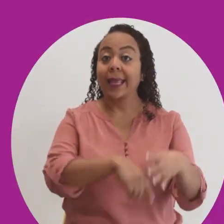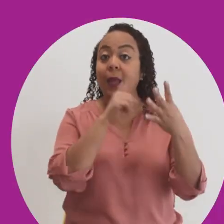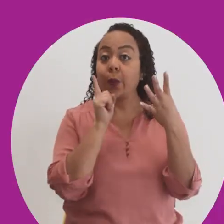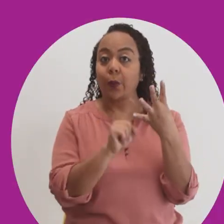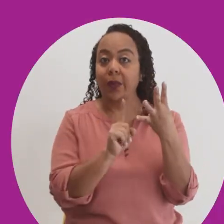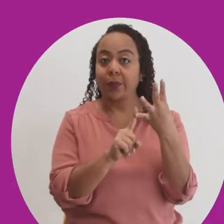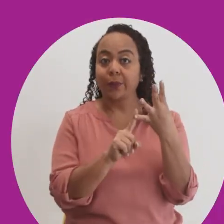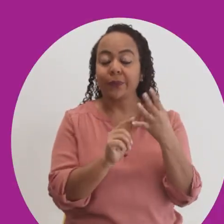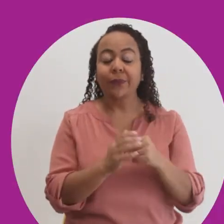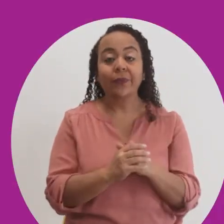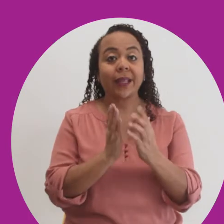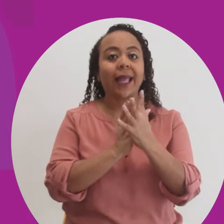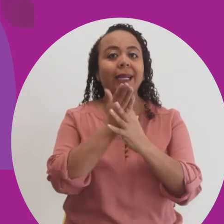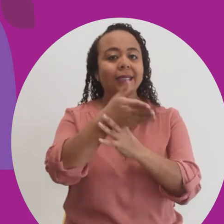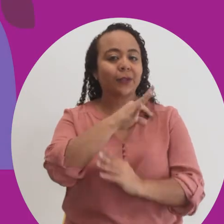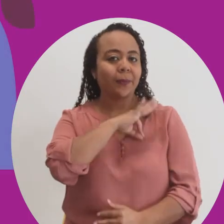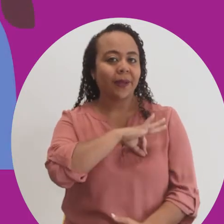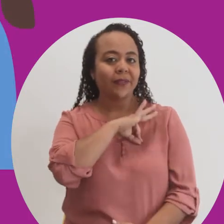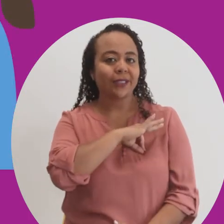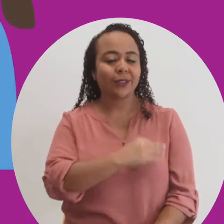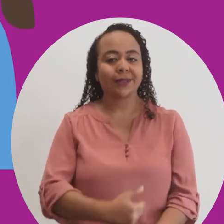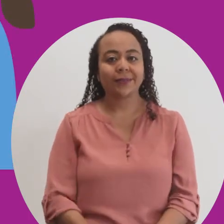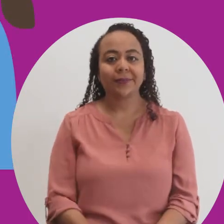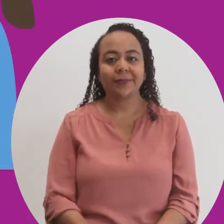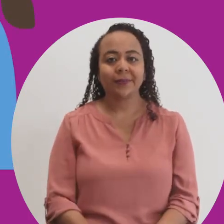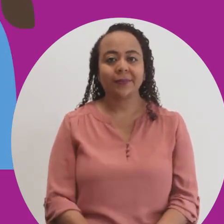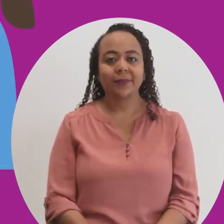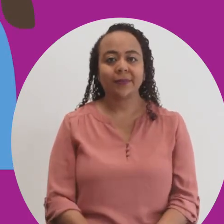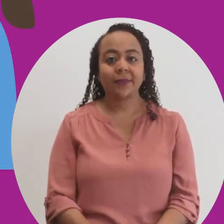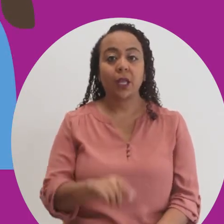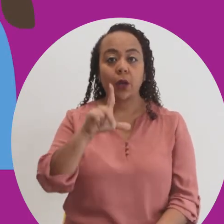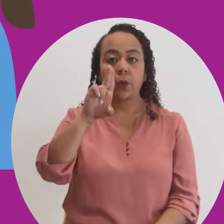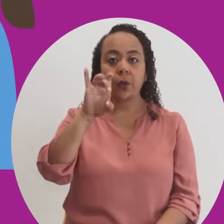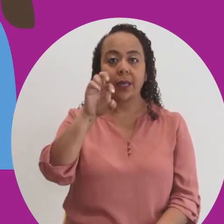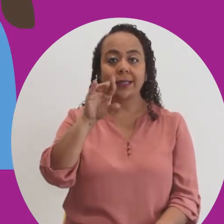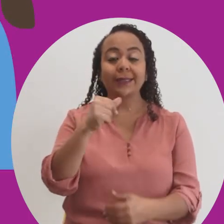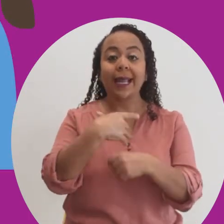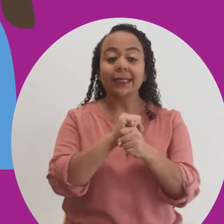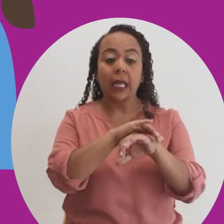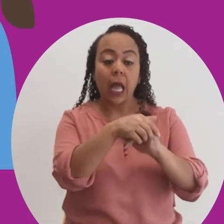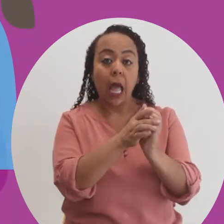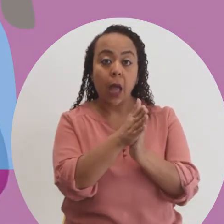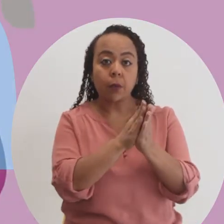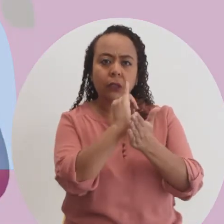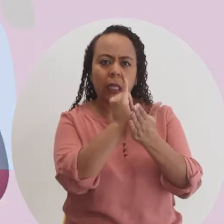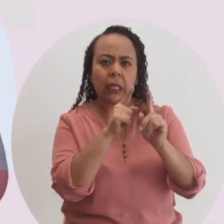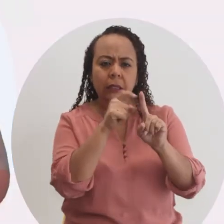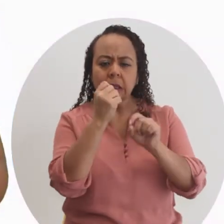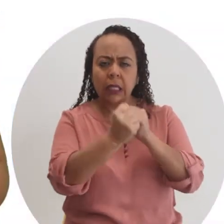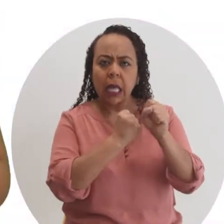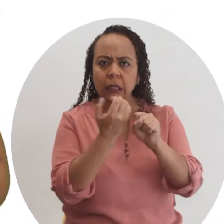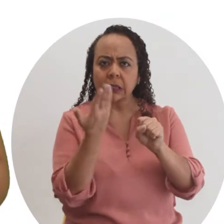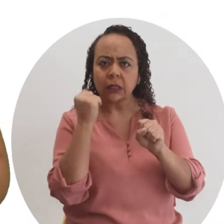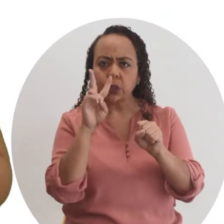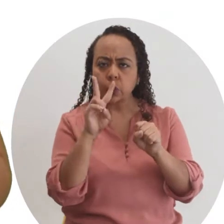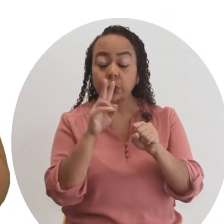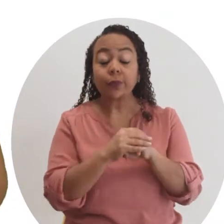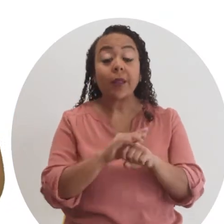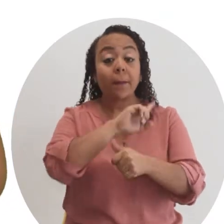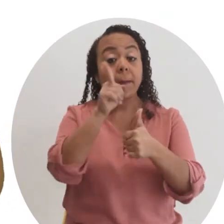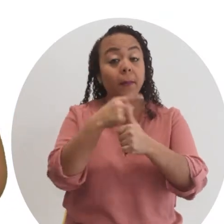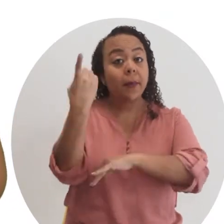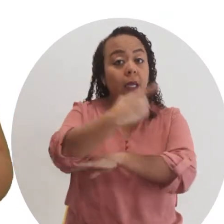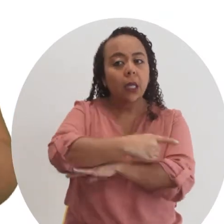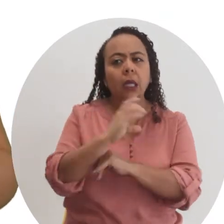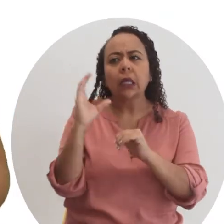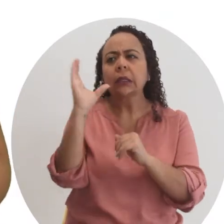Ventaja número 4. Acceso a beneficios. Lucrecia hace jabones artesanales desde hace dos años y desde el